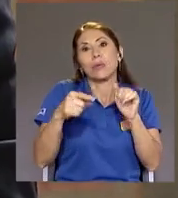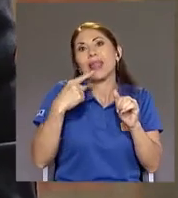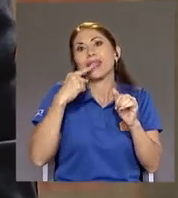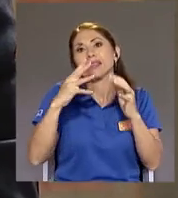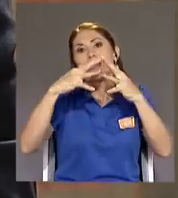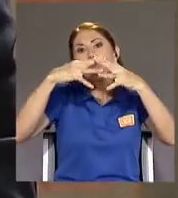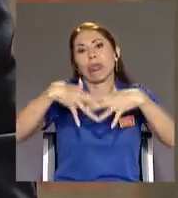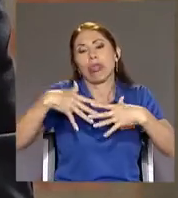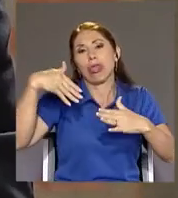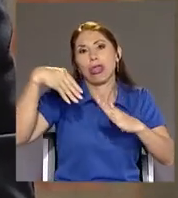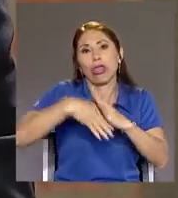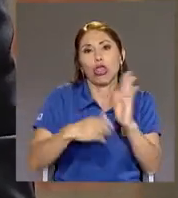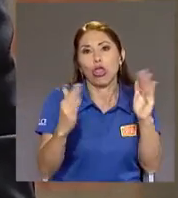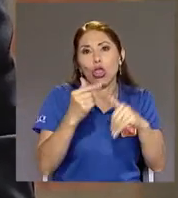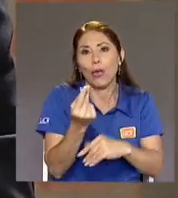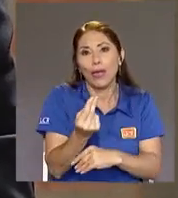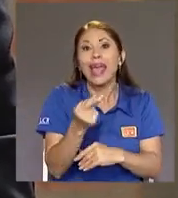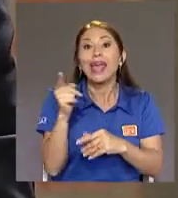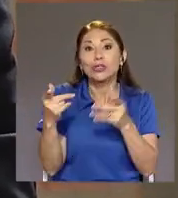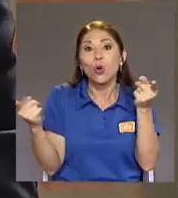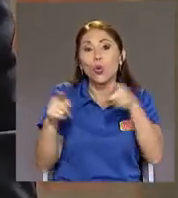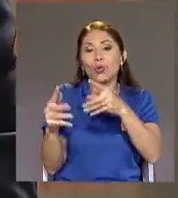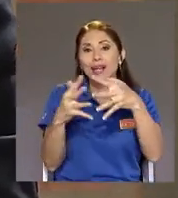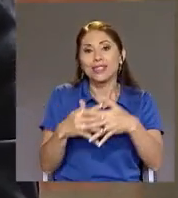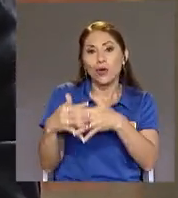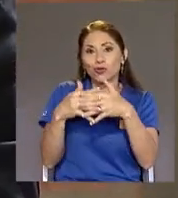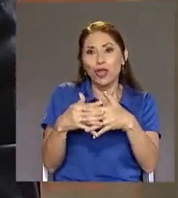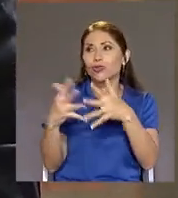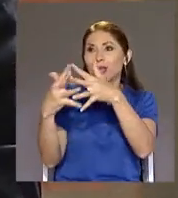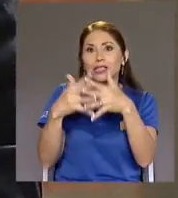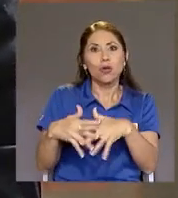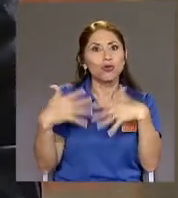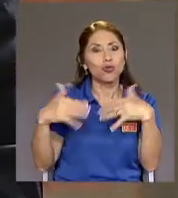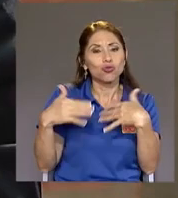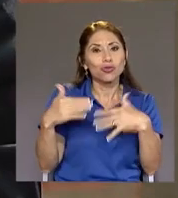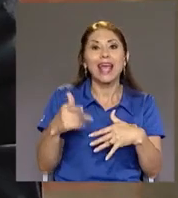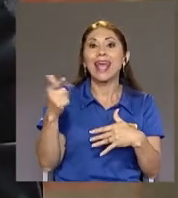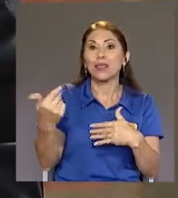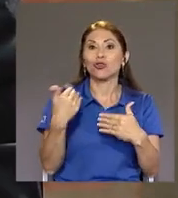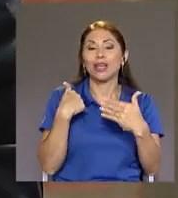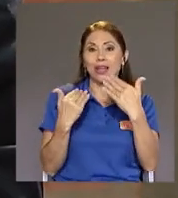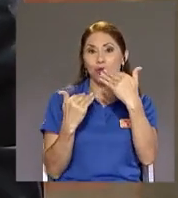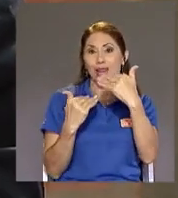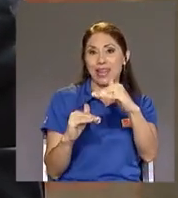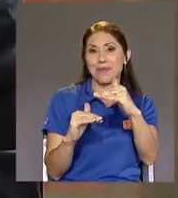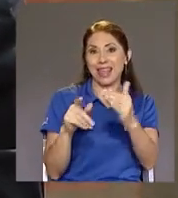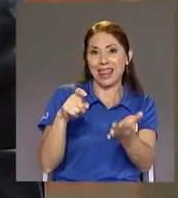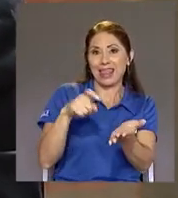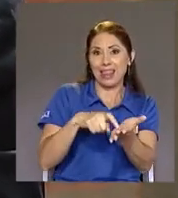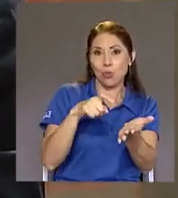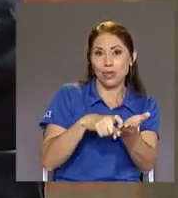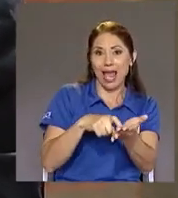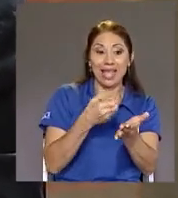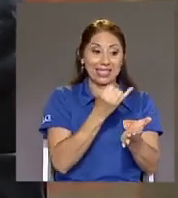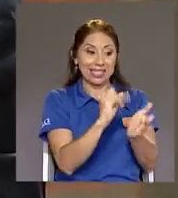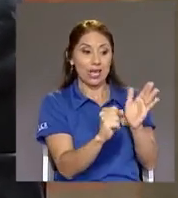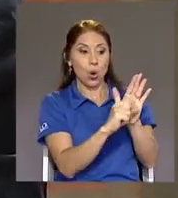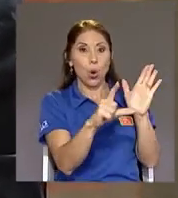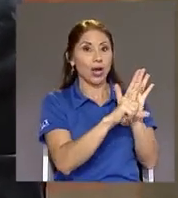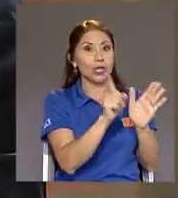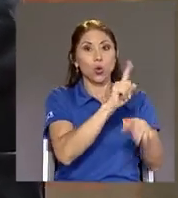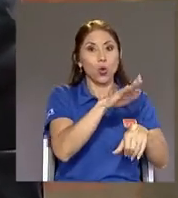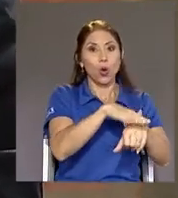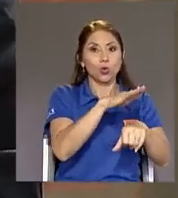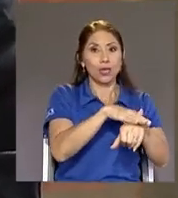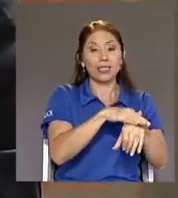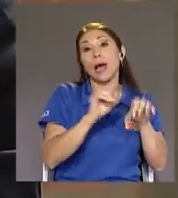ejemplo En Estados Unidos En Estados Unidos Esto es más extraordinario Ellos tienen Este límite De deuda Que si el Congreso No lo autoriza Pueden terminar